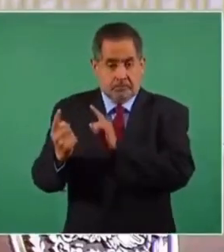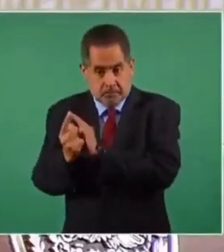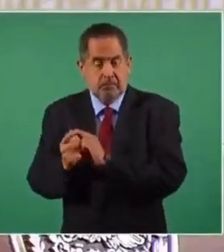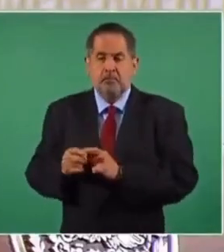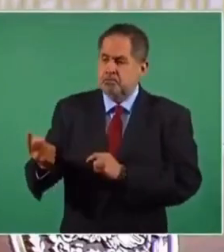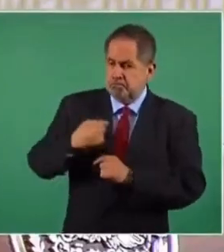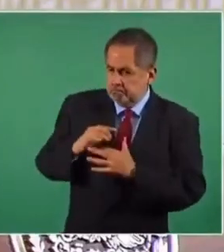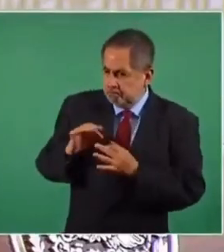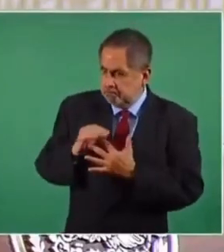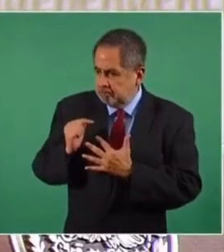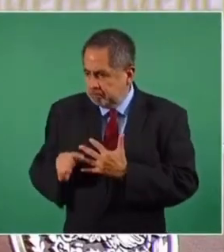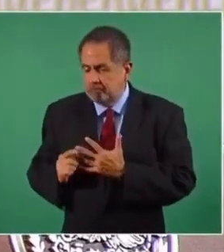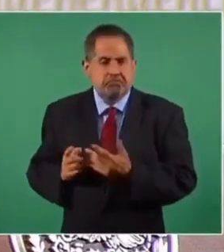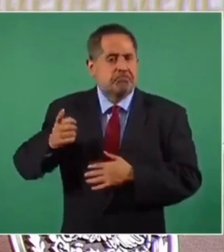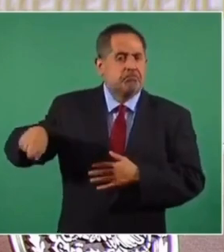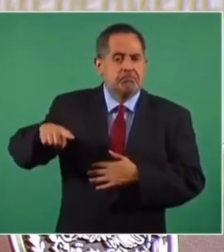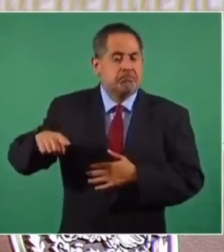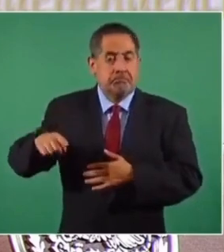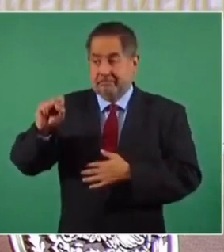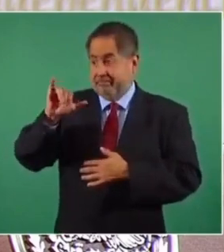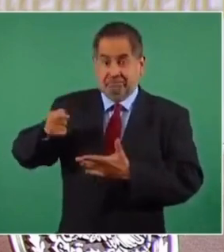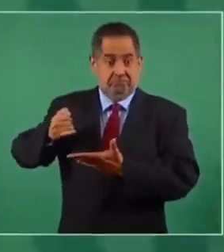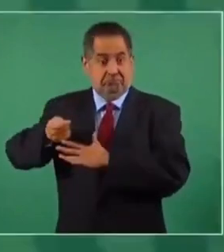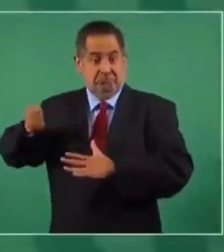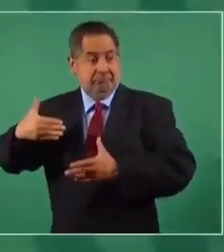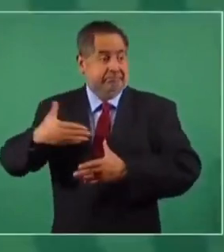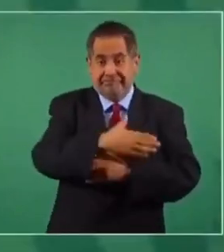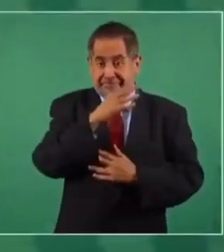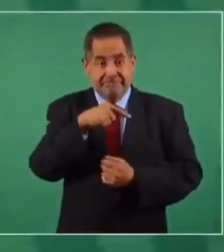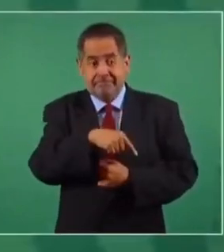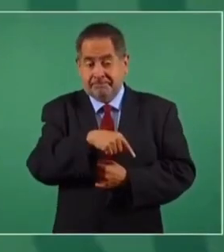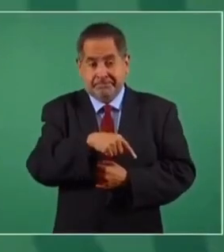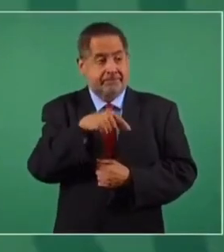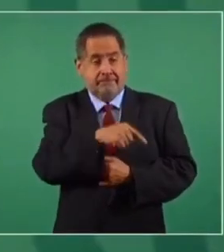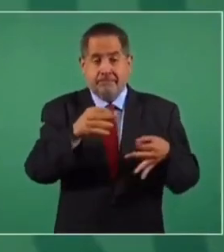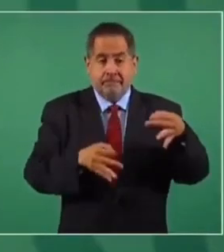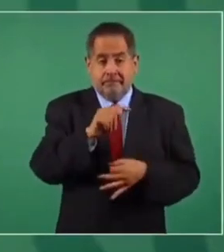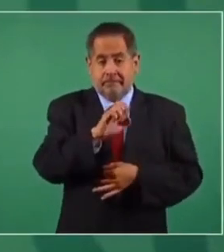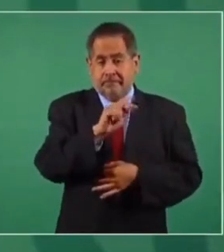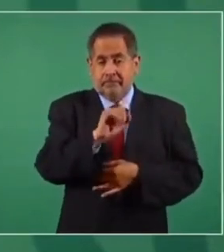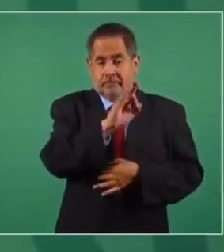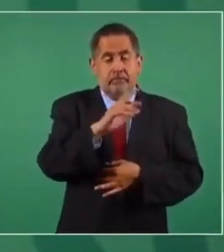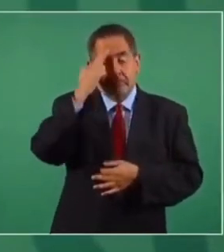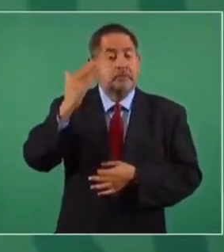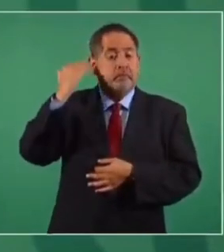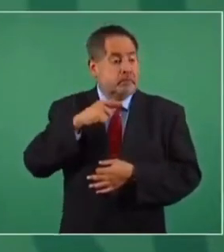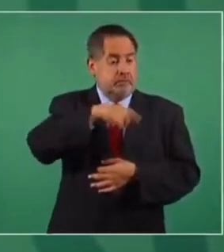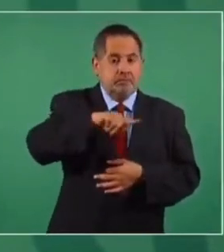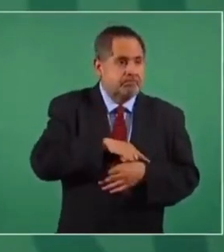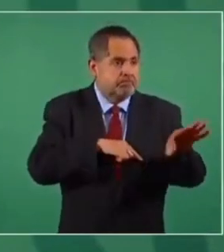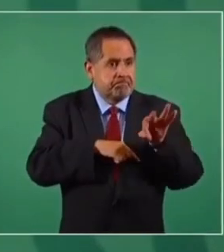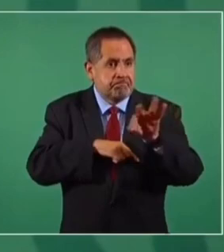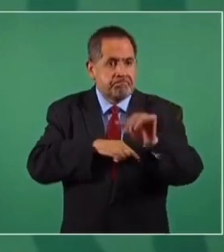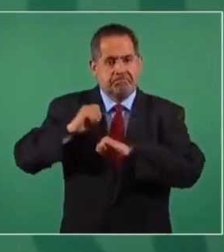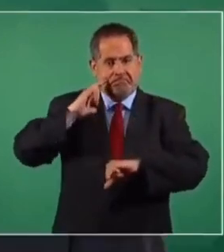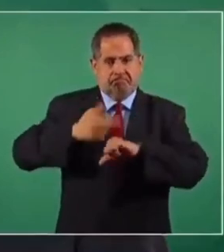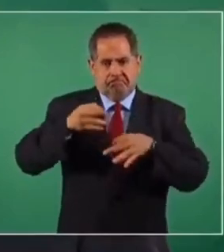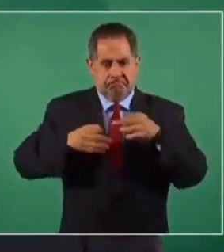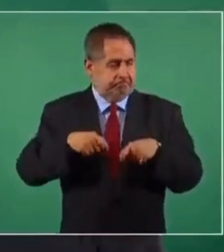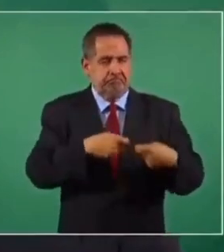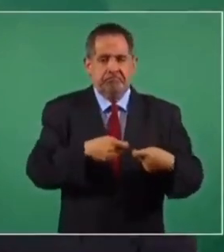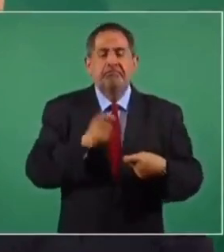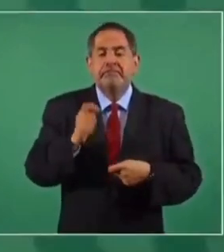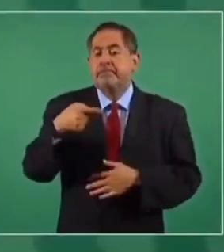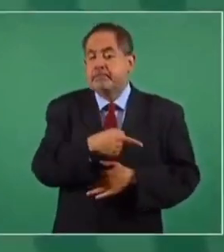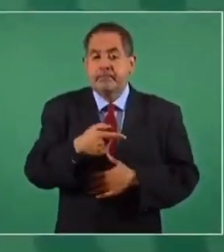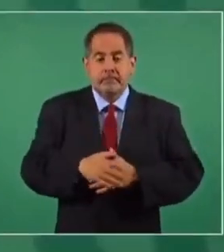que no puede ni siquiera la Corte intervenir porque cuando los nombraron los